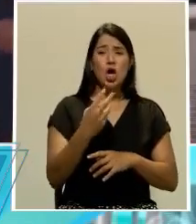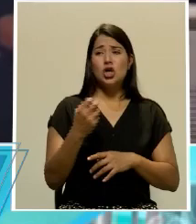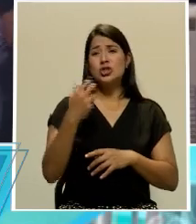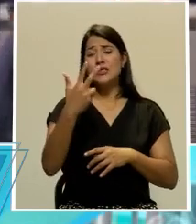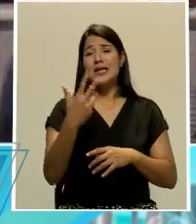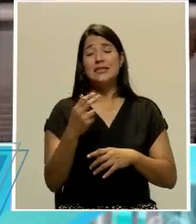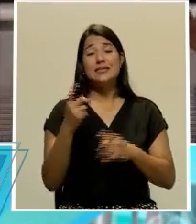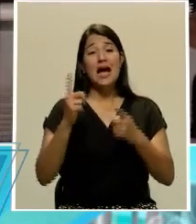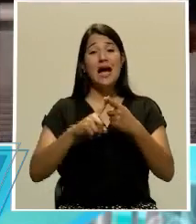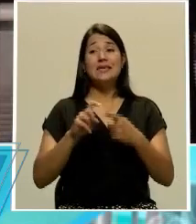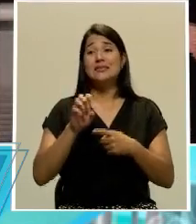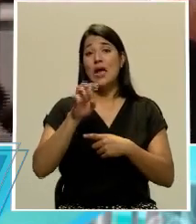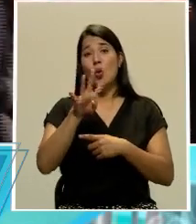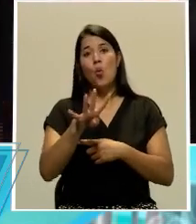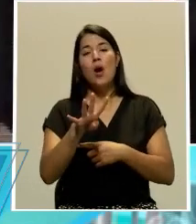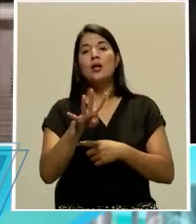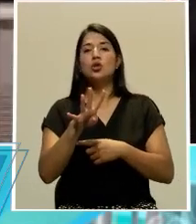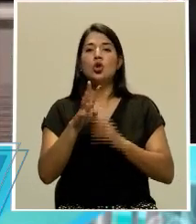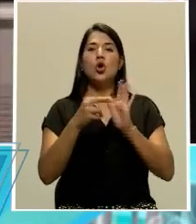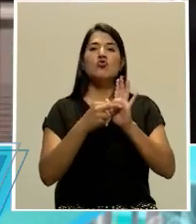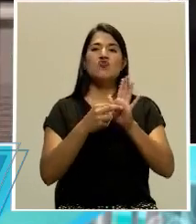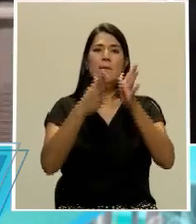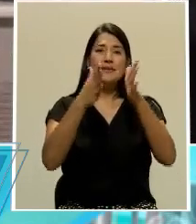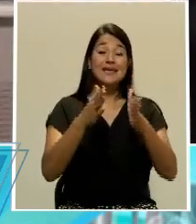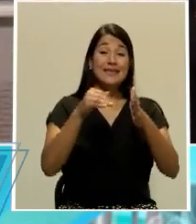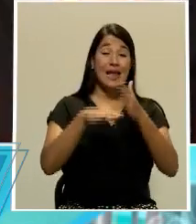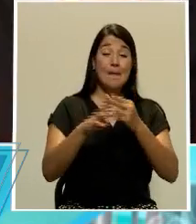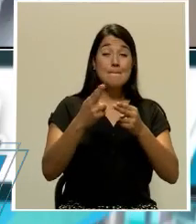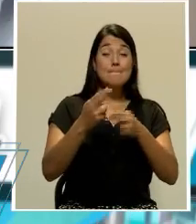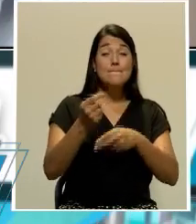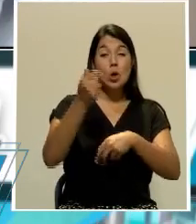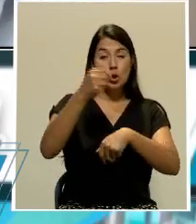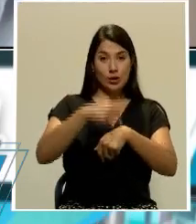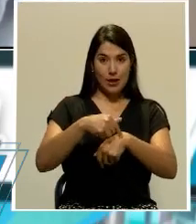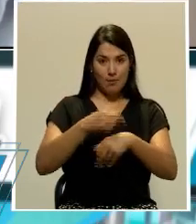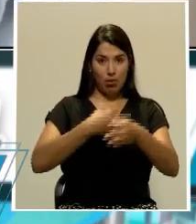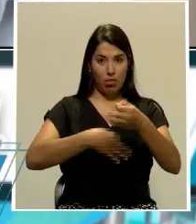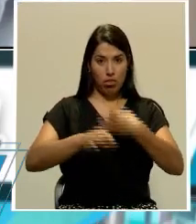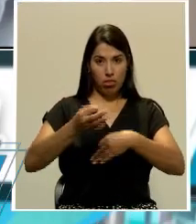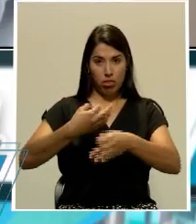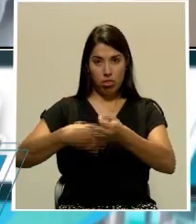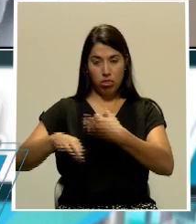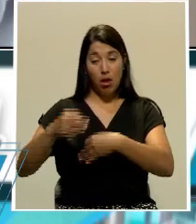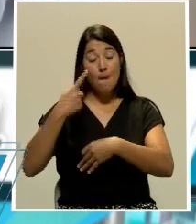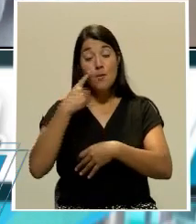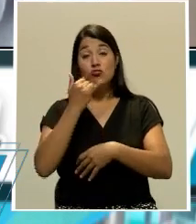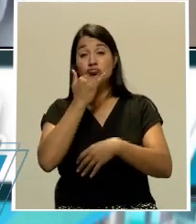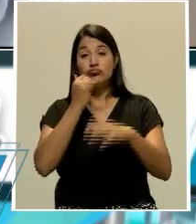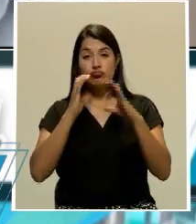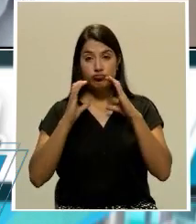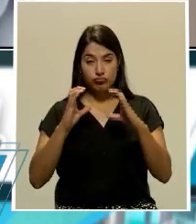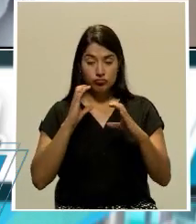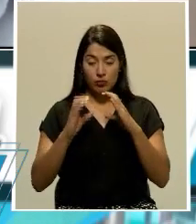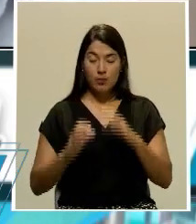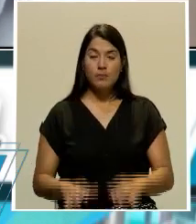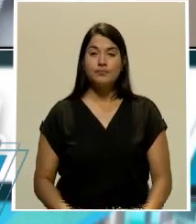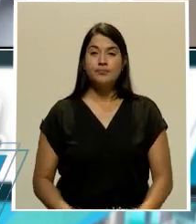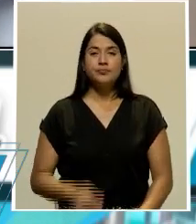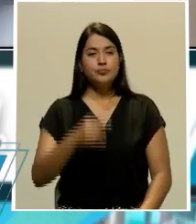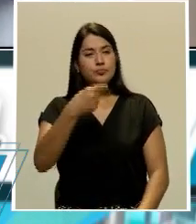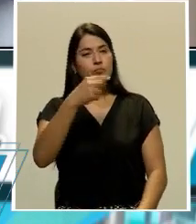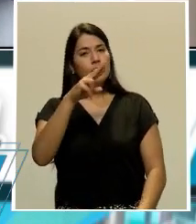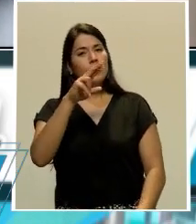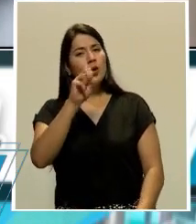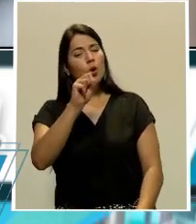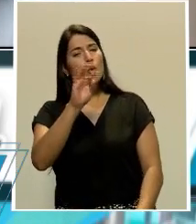hasta cuatro figuras en muy poco tiempo durante esas administraciones. Gustavo, justamente, este elemento a